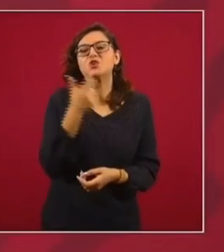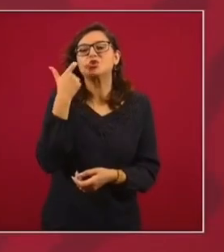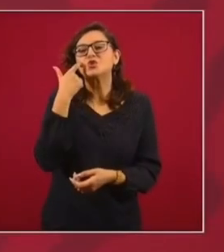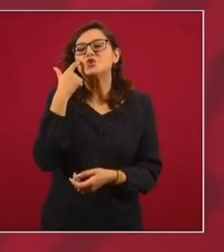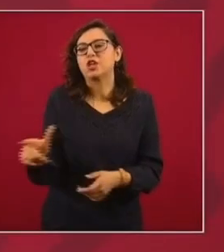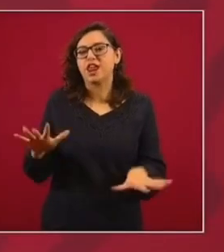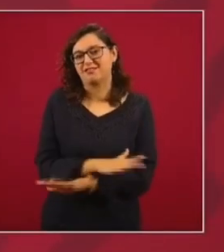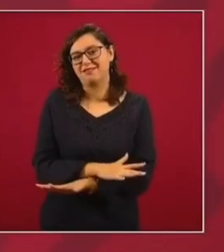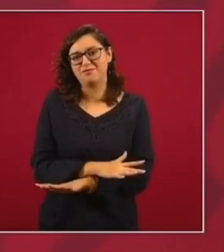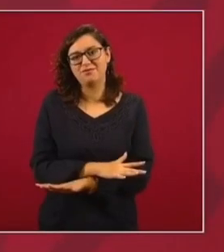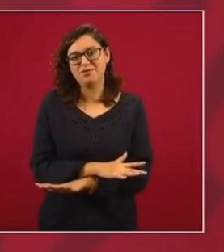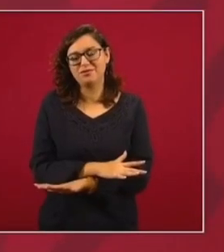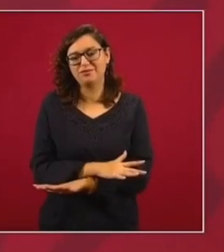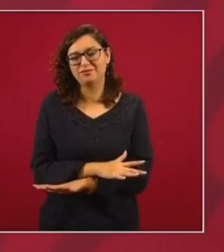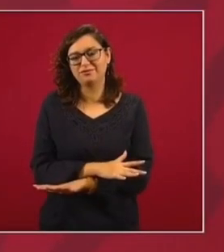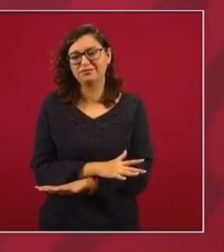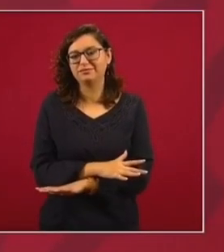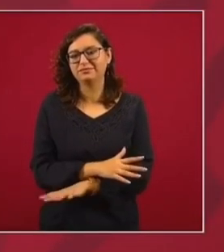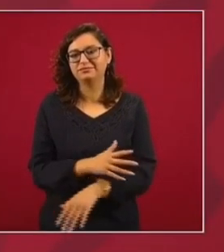verdadero.